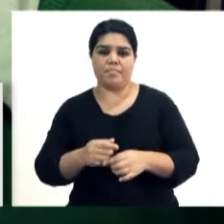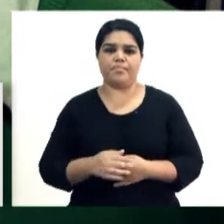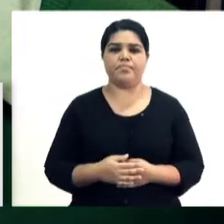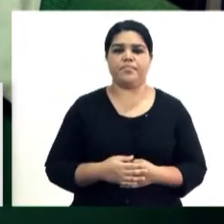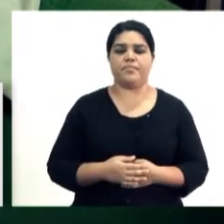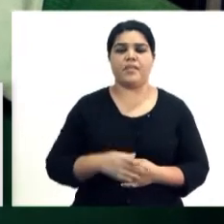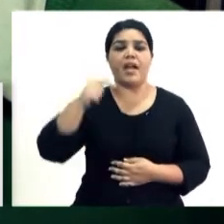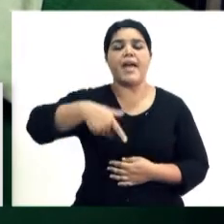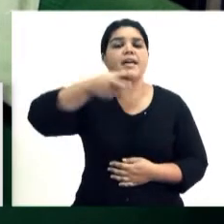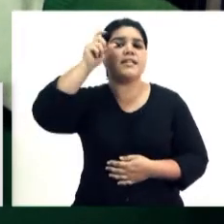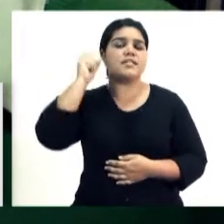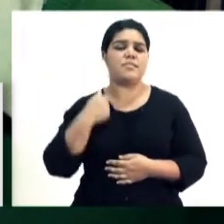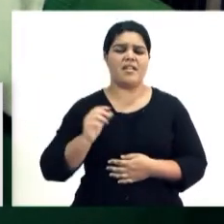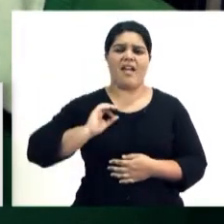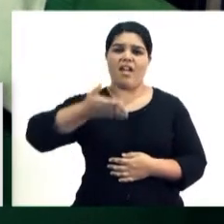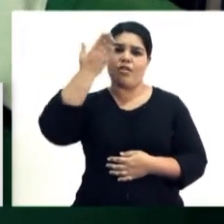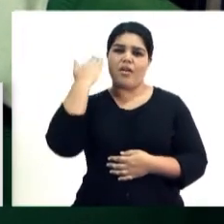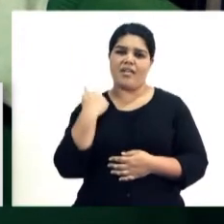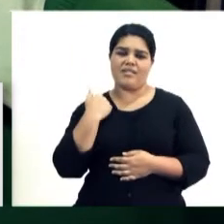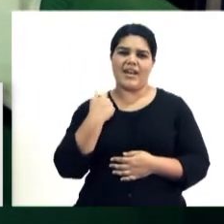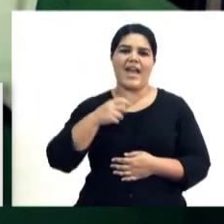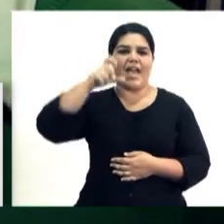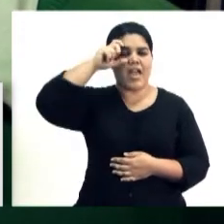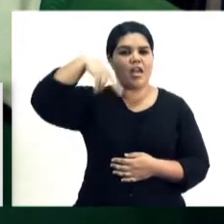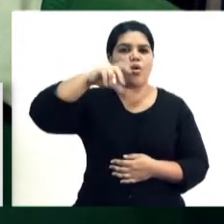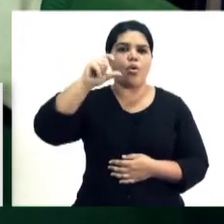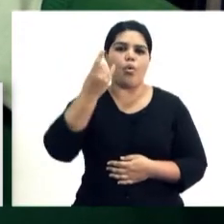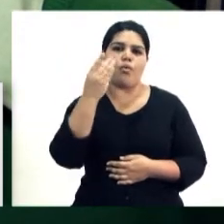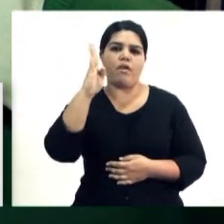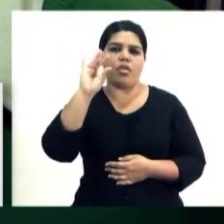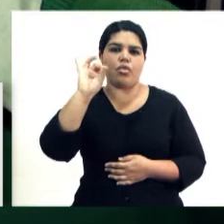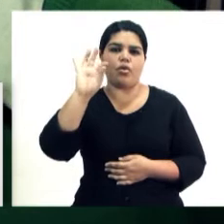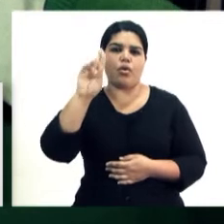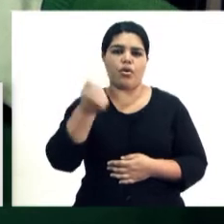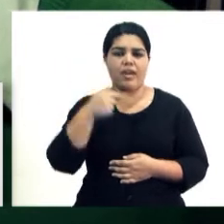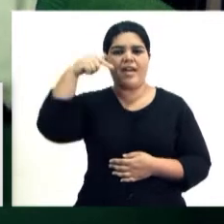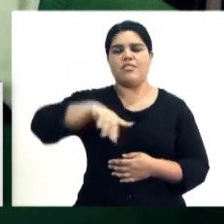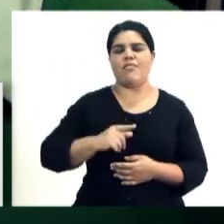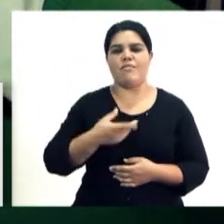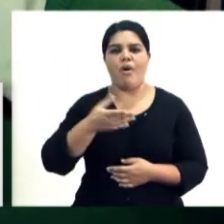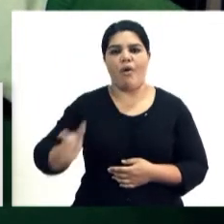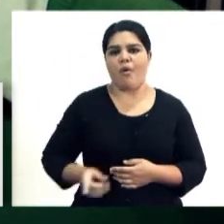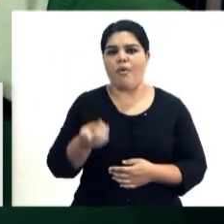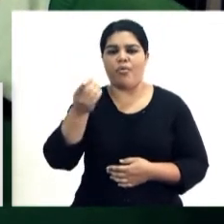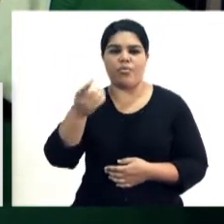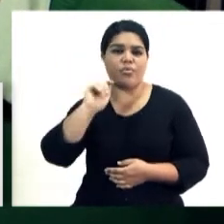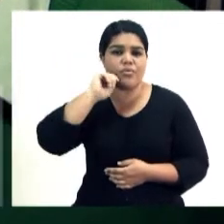empezamos hace unos años con la incubadora fue de verdad gratificante y en este